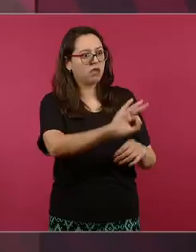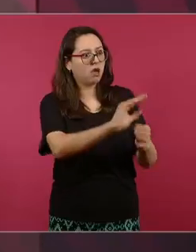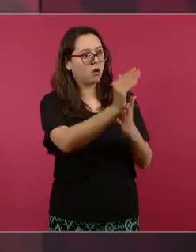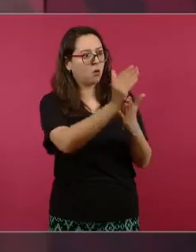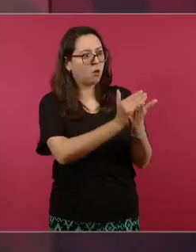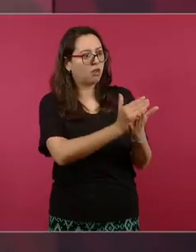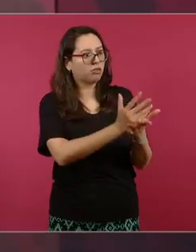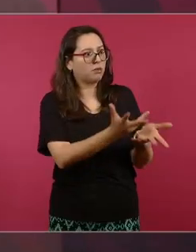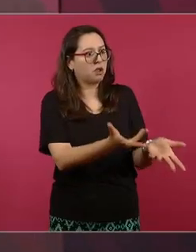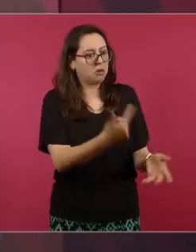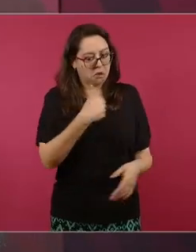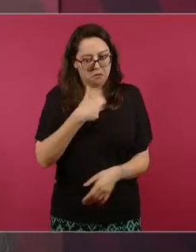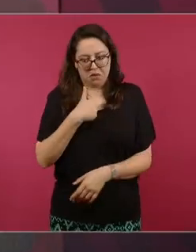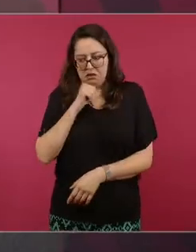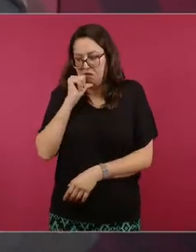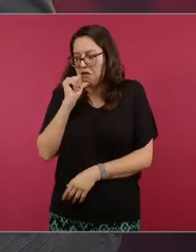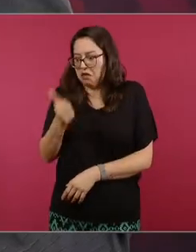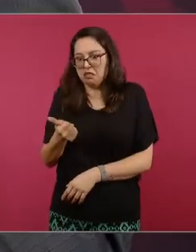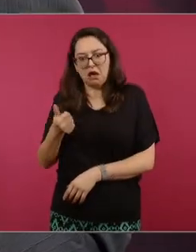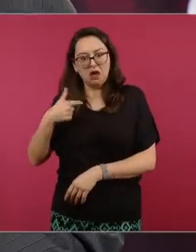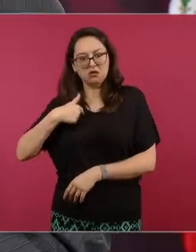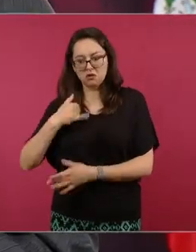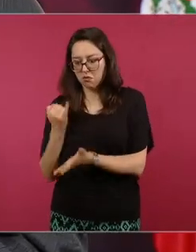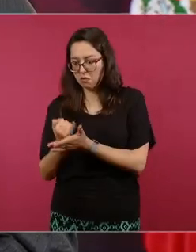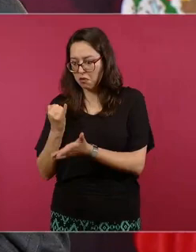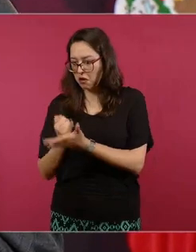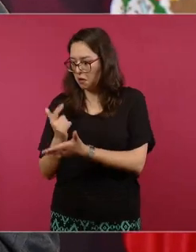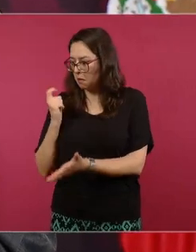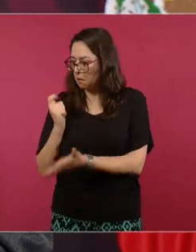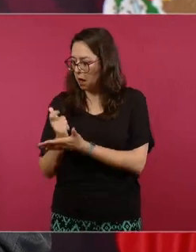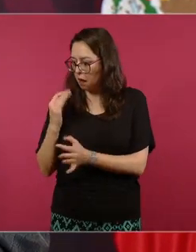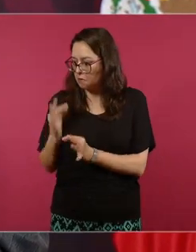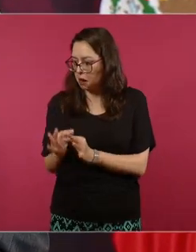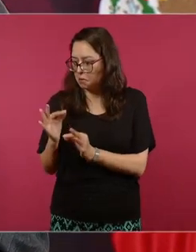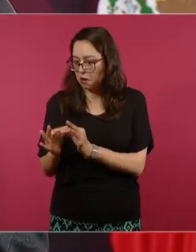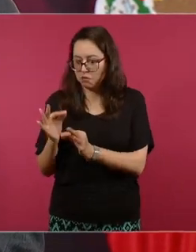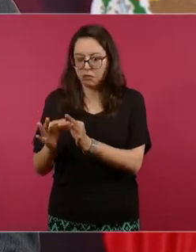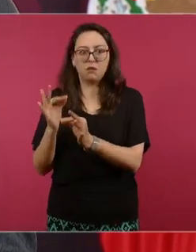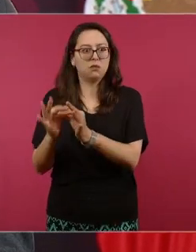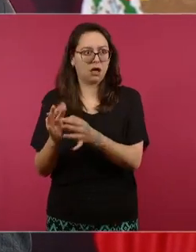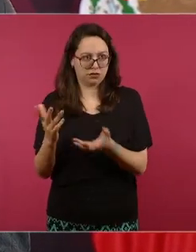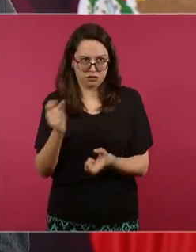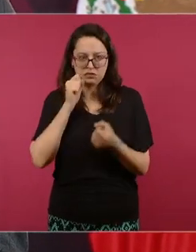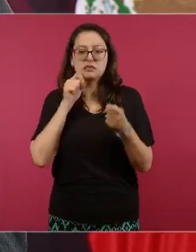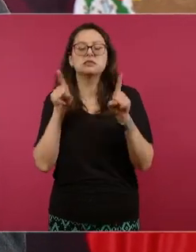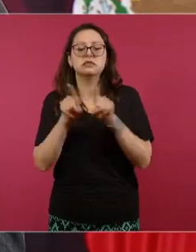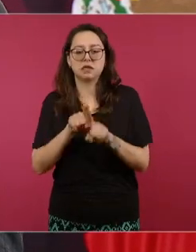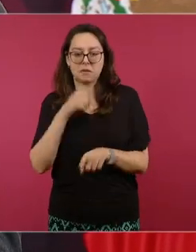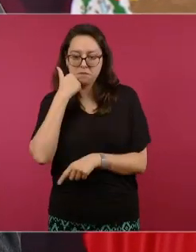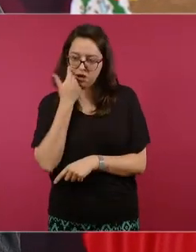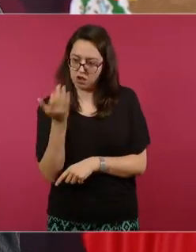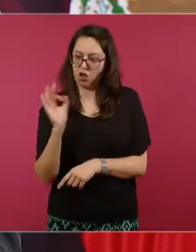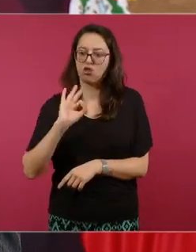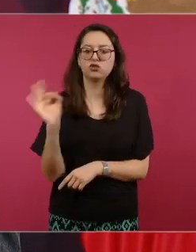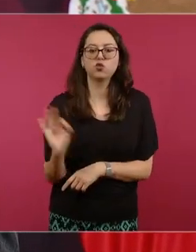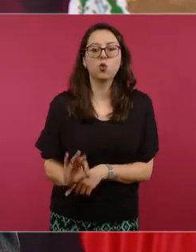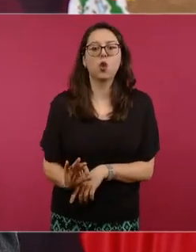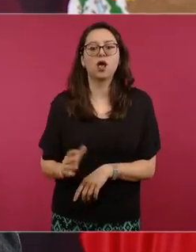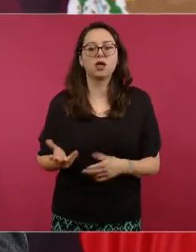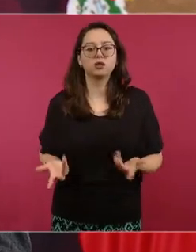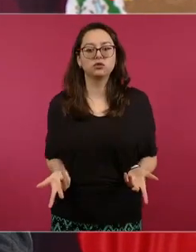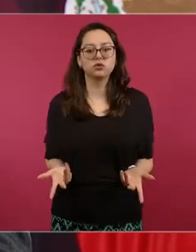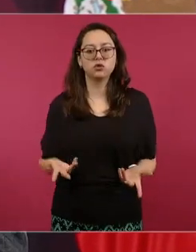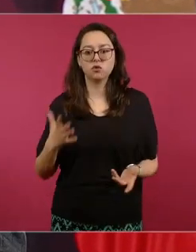quitan ¿sí? este una parte de mi de mi